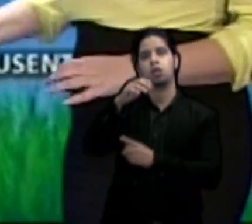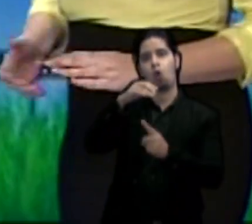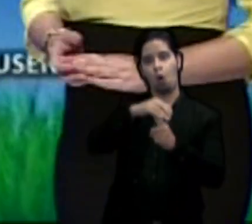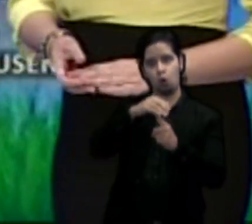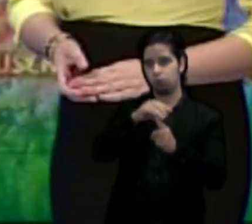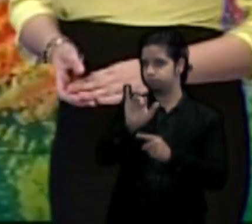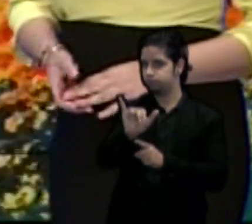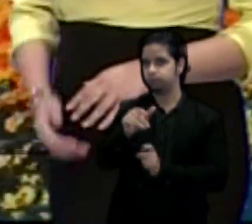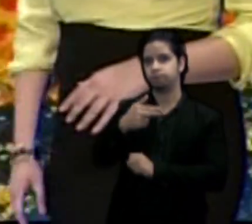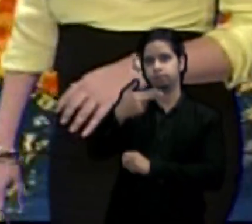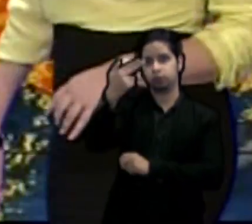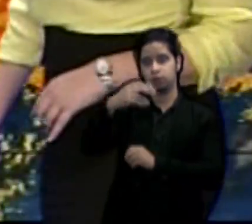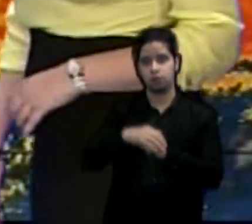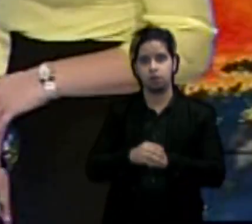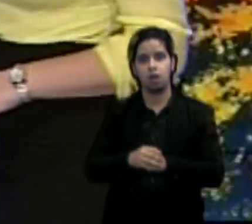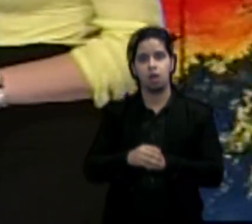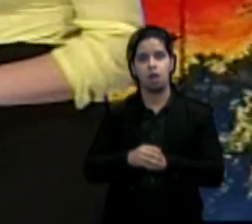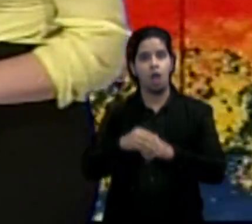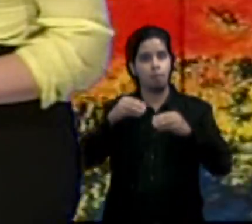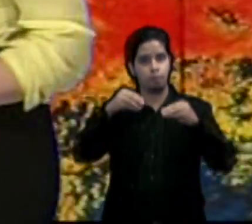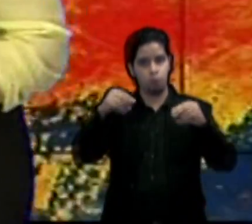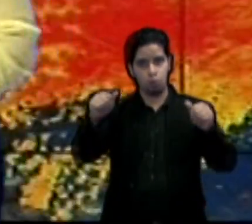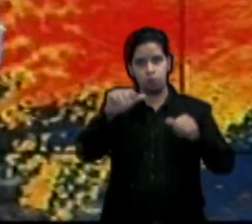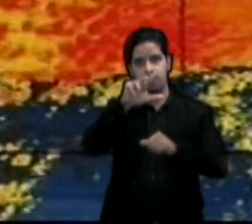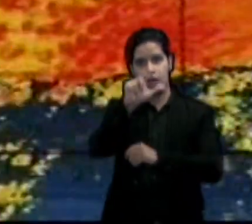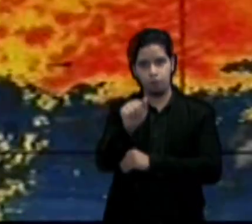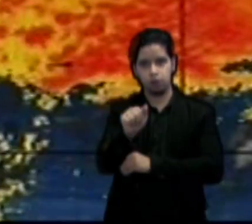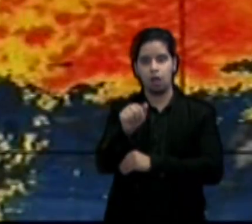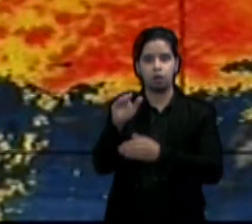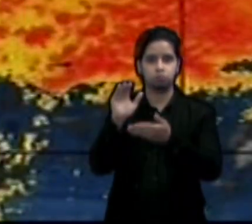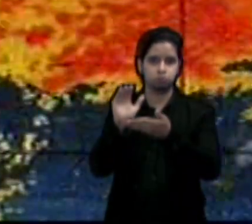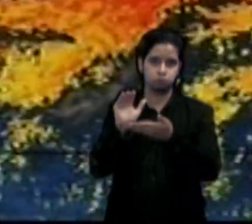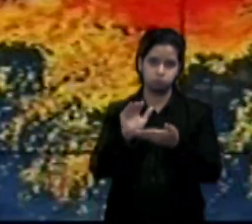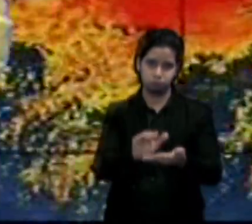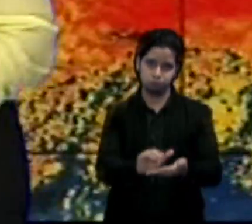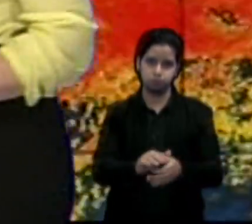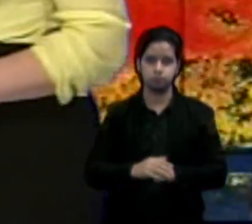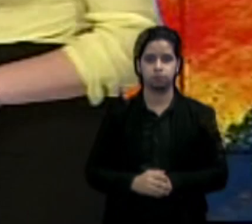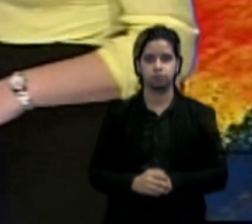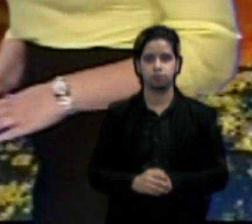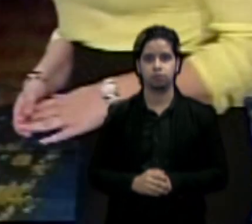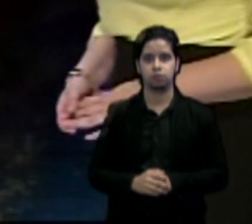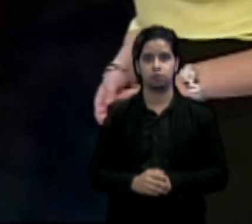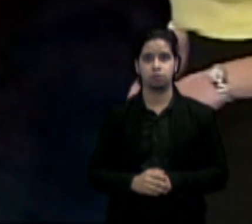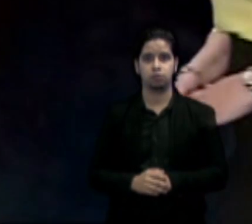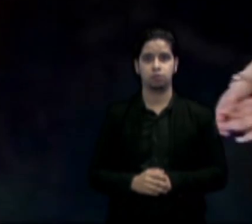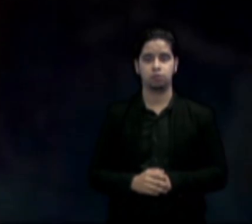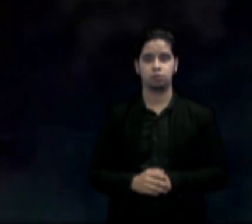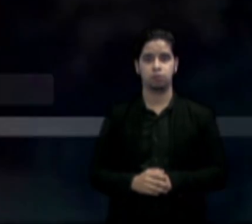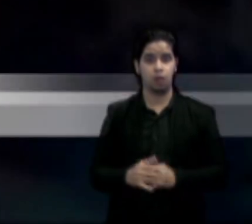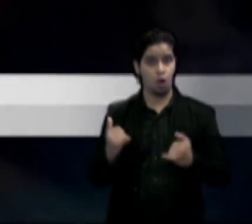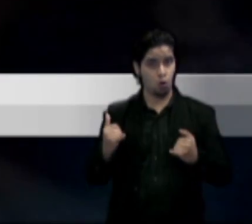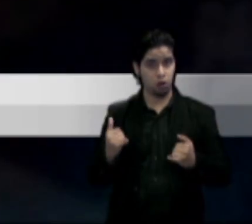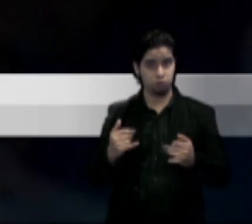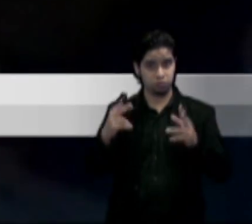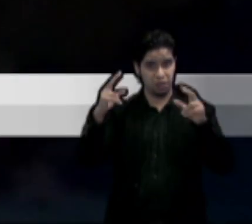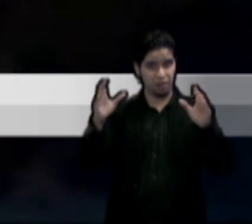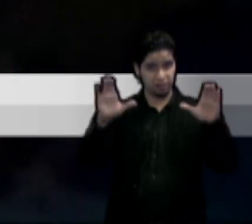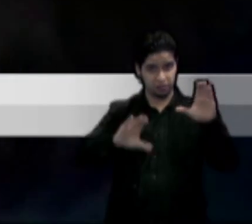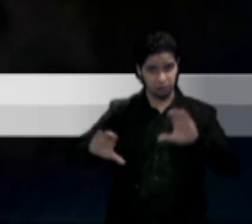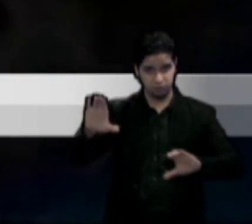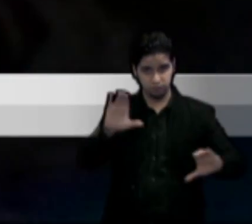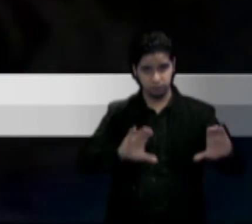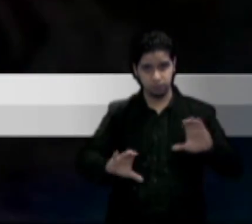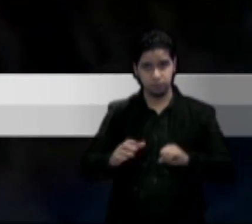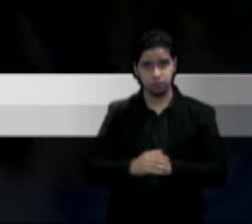hongos. El polvo de África que nos acompaña está en menos concentración. Y ahora hablando de ciencia, hoy ocurre el